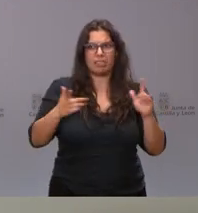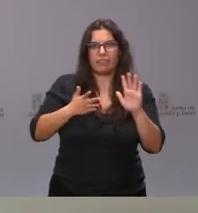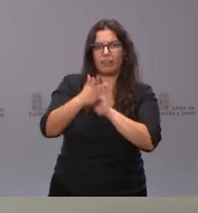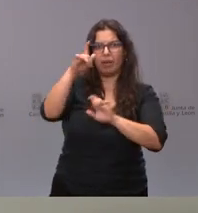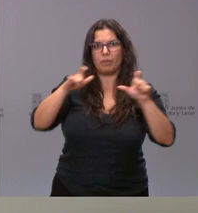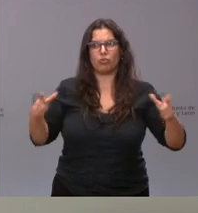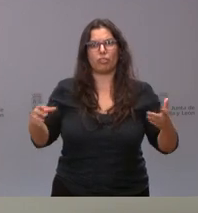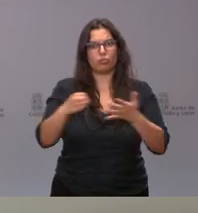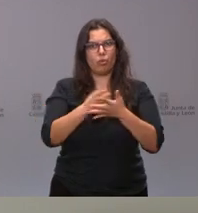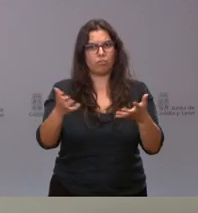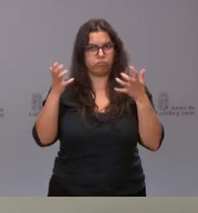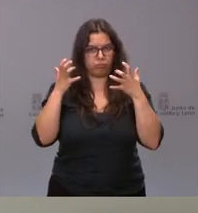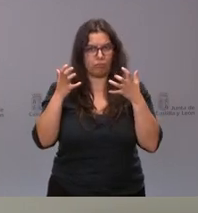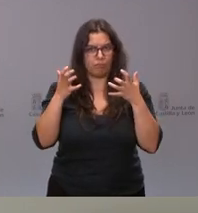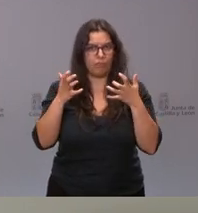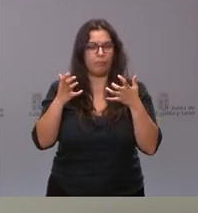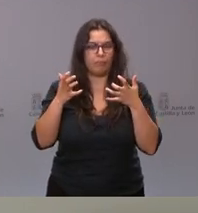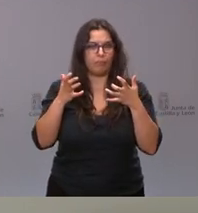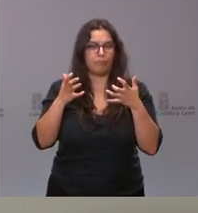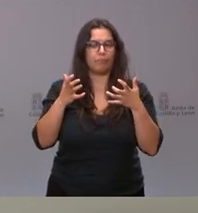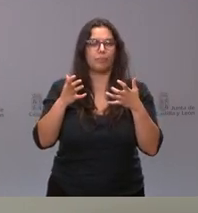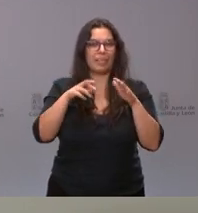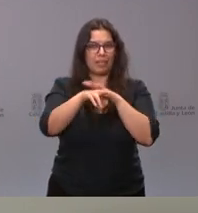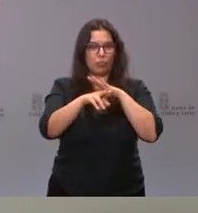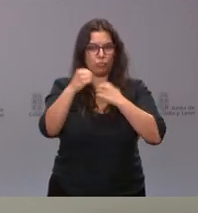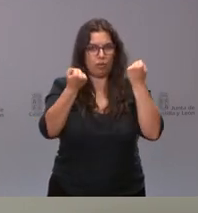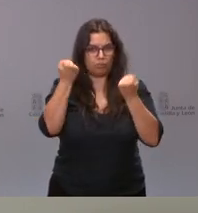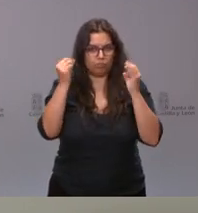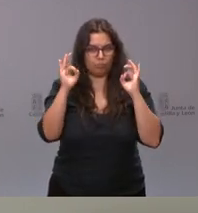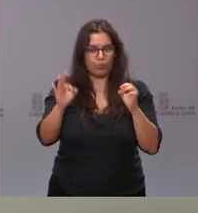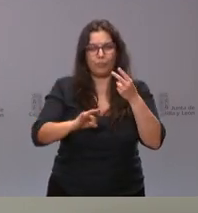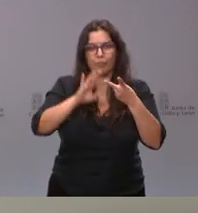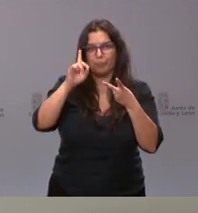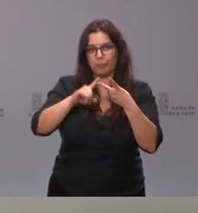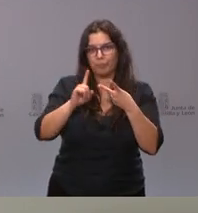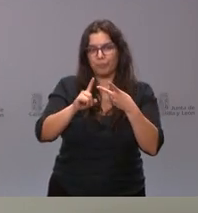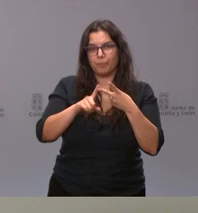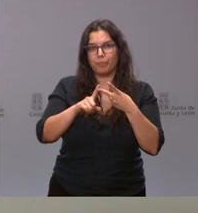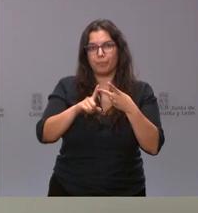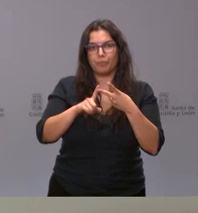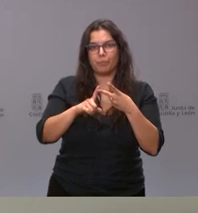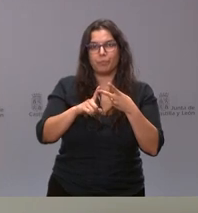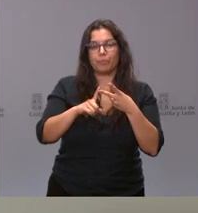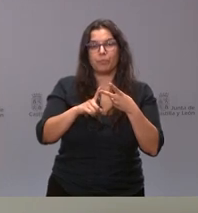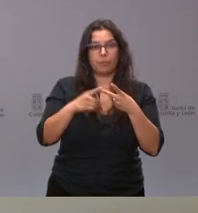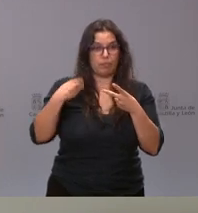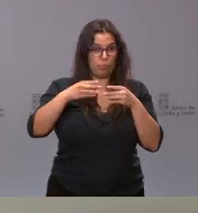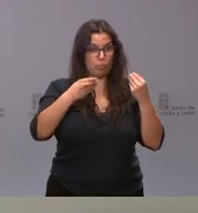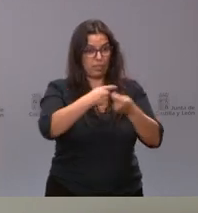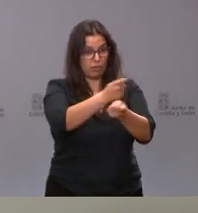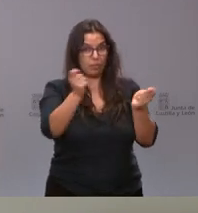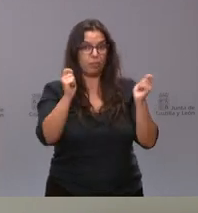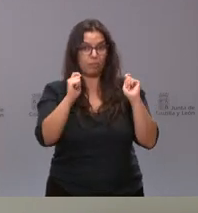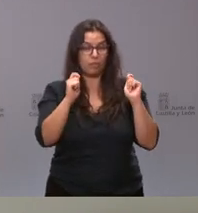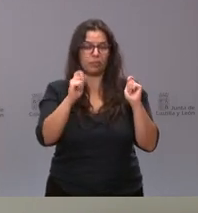de este aumento en el número de medios disponibles, de acuerdo con la documentación que les ha sido